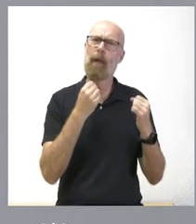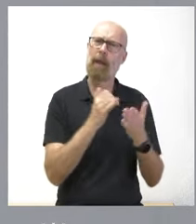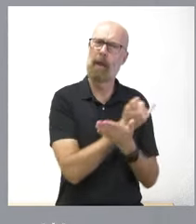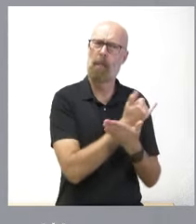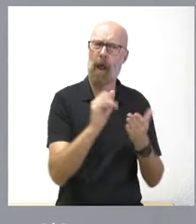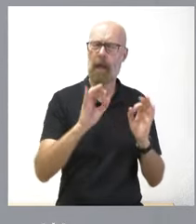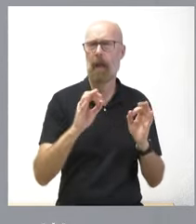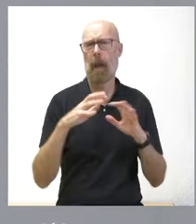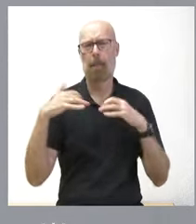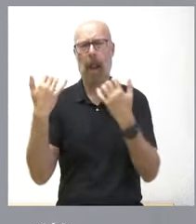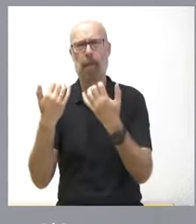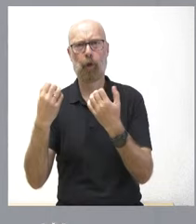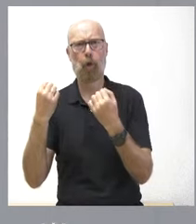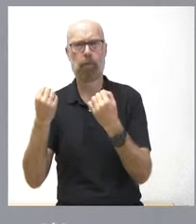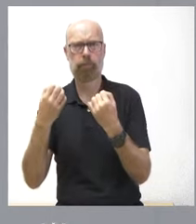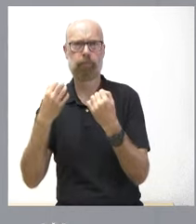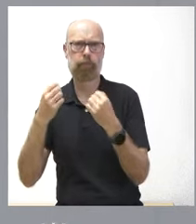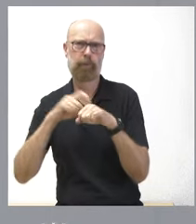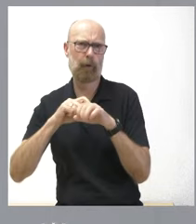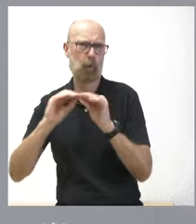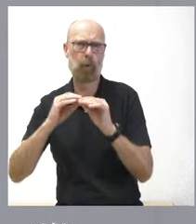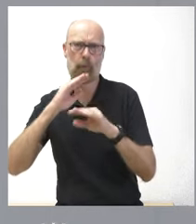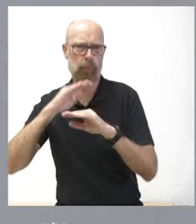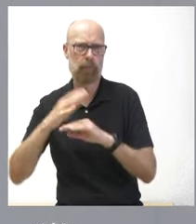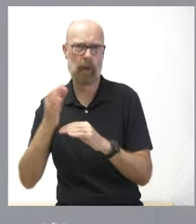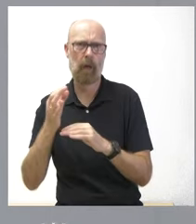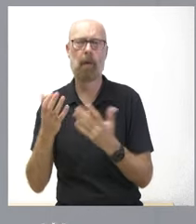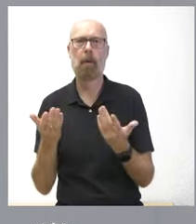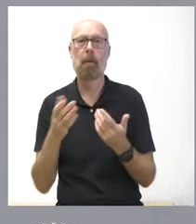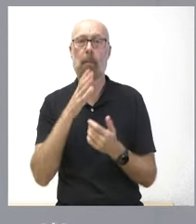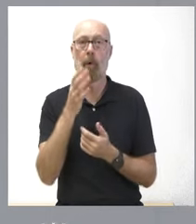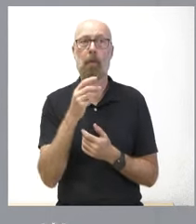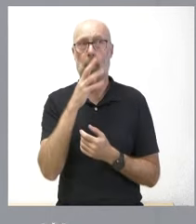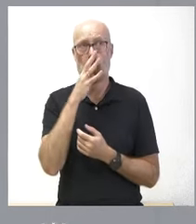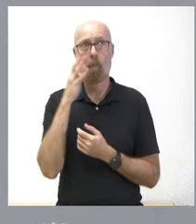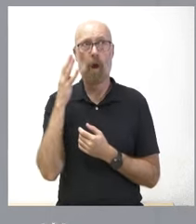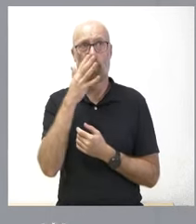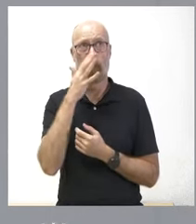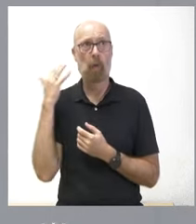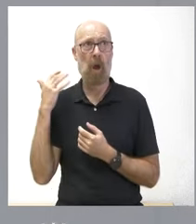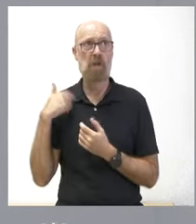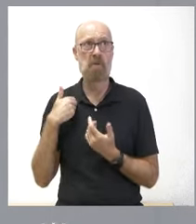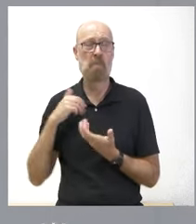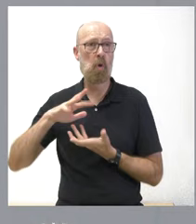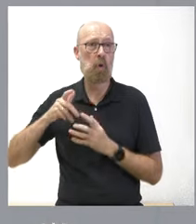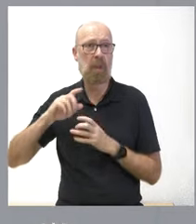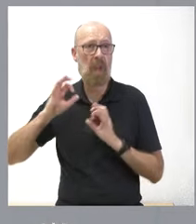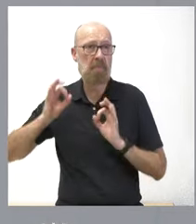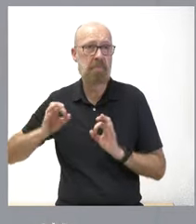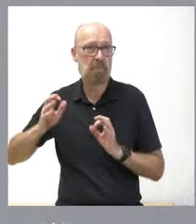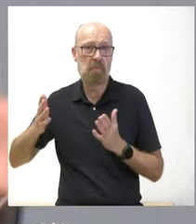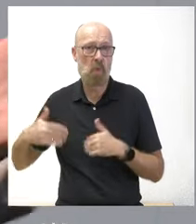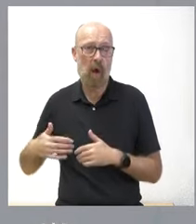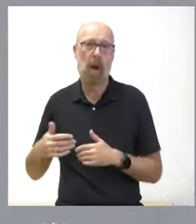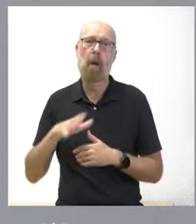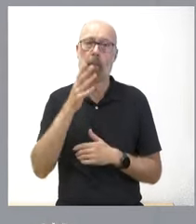Quizá esto que les doy, que hace cuatro o cinco años no era noticia, ahora sí que lo es. Porque cuando vemos que en España